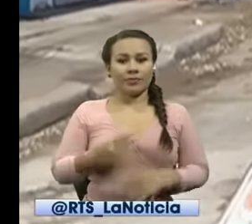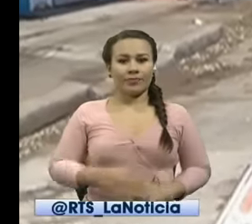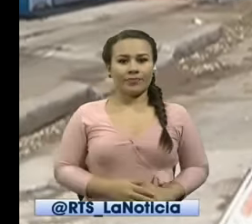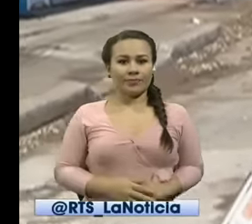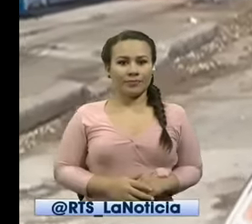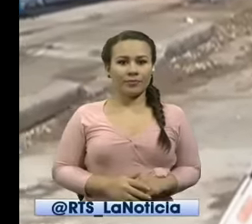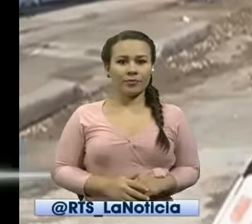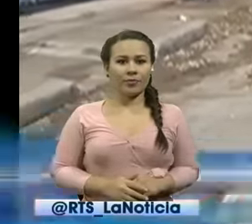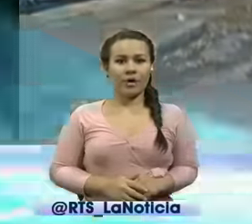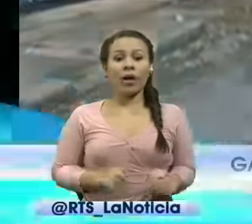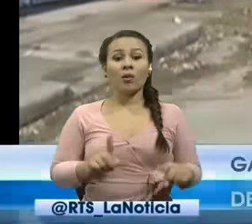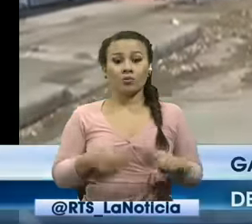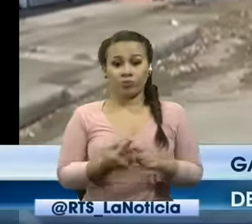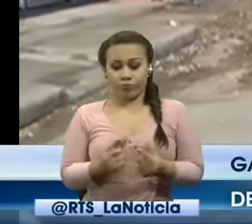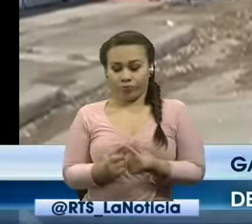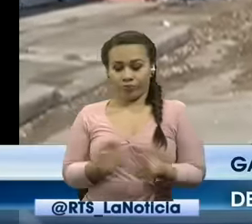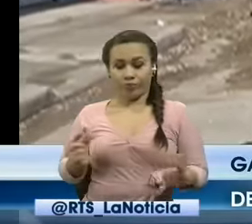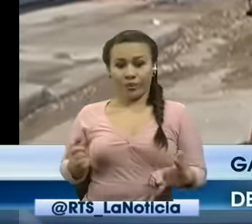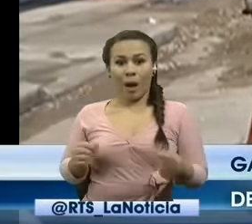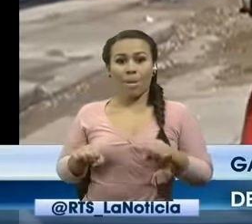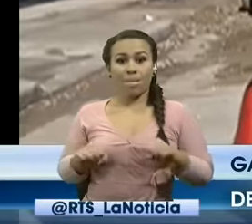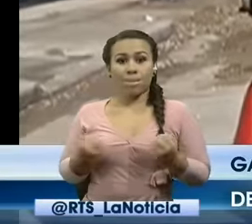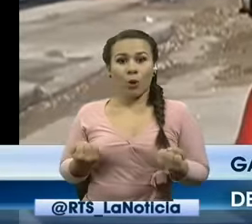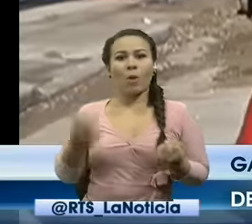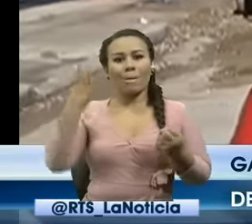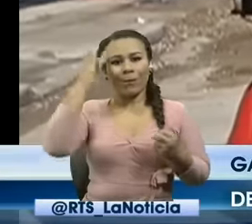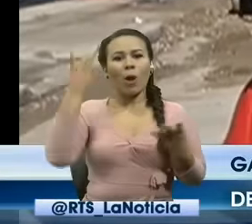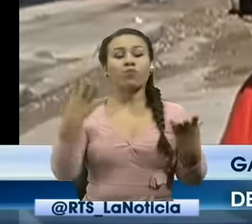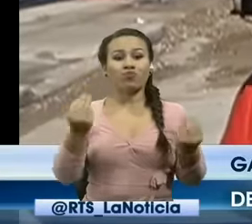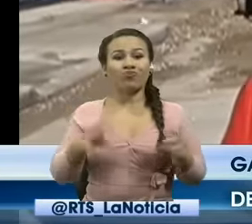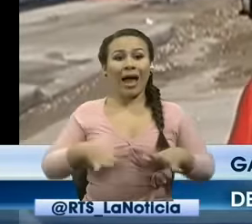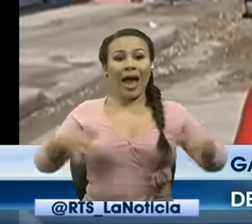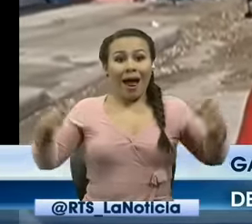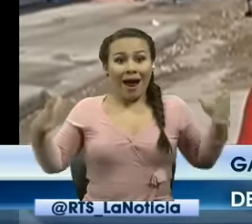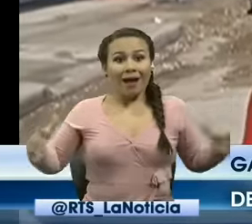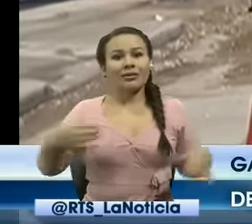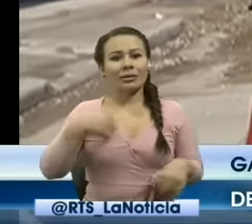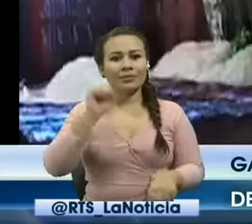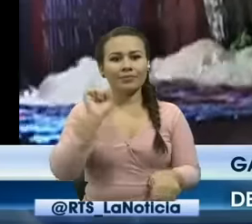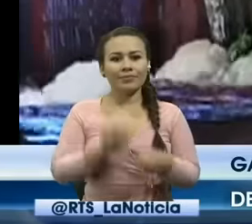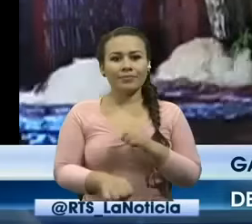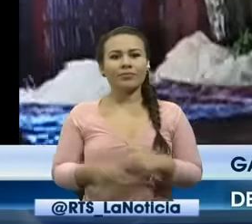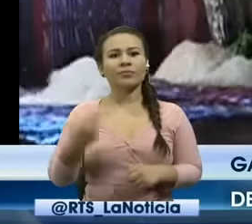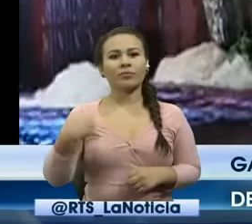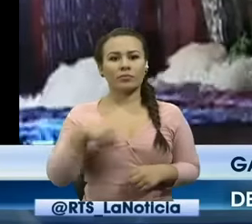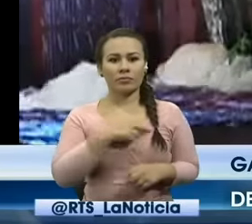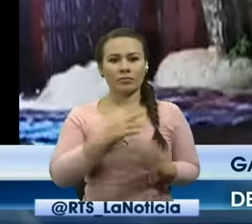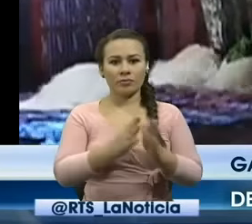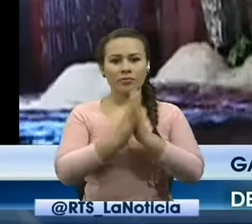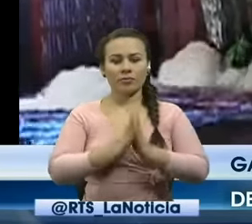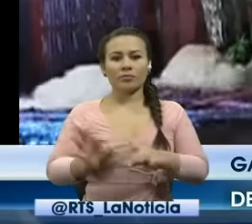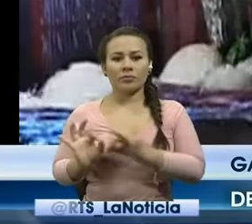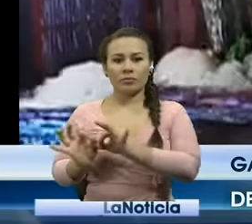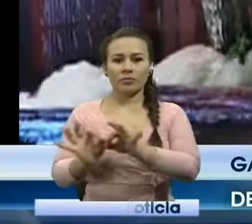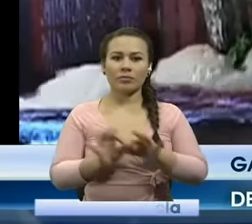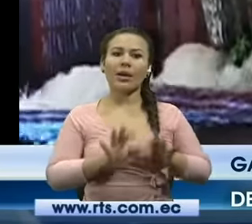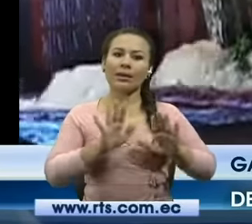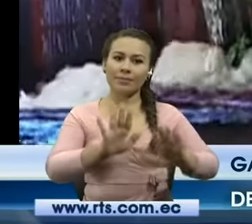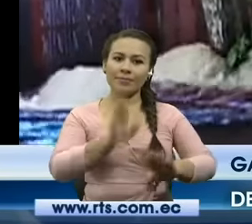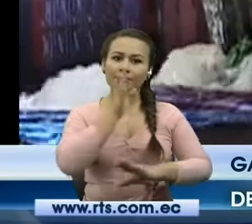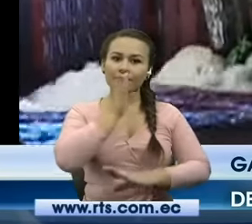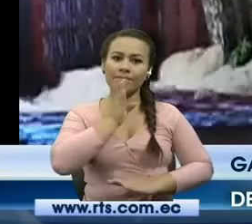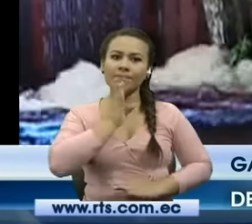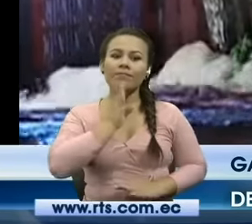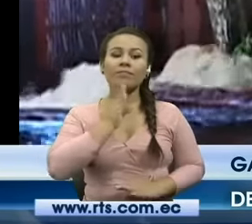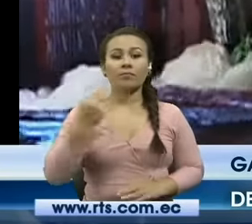acueducto es muy grande entonces es una parte que está con un daño entonces es la reparación de esa parte de todo el acueducto